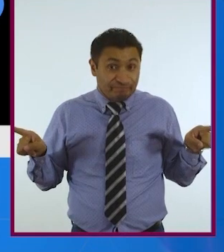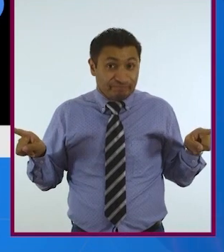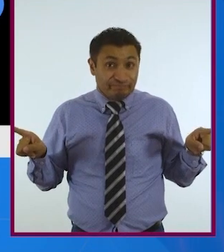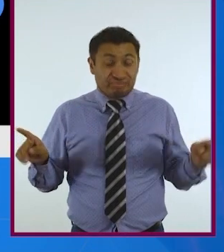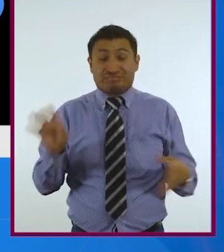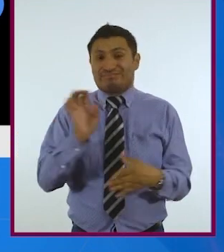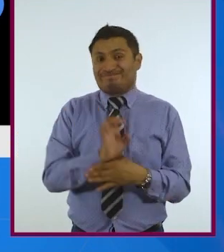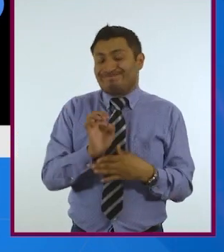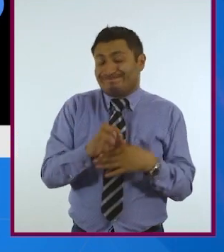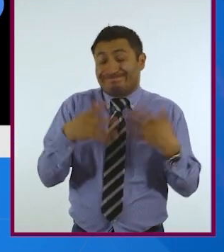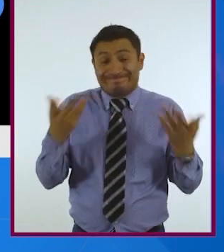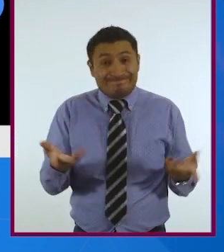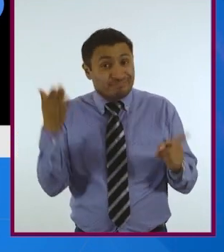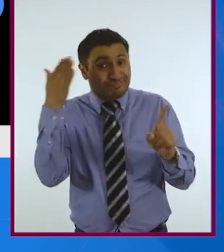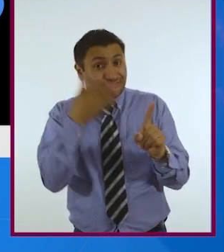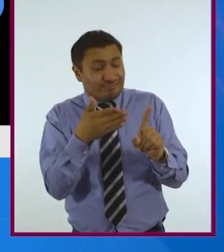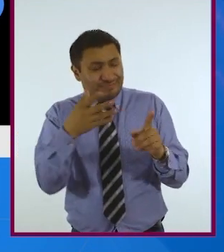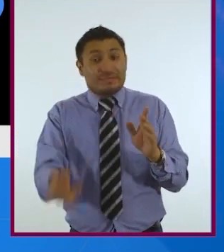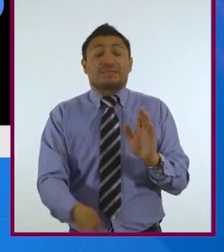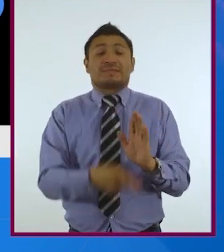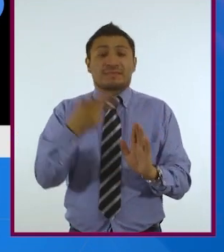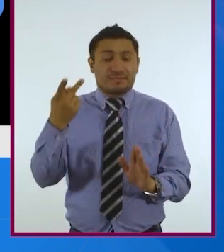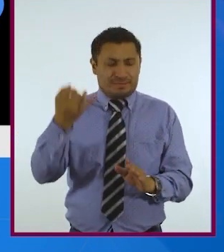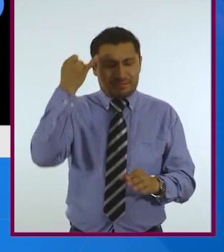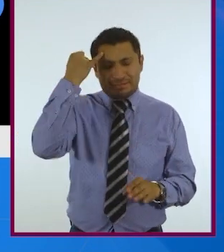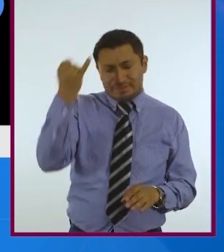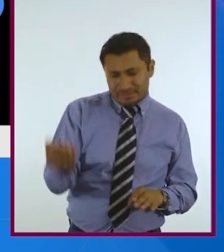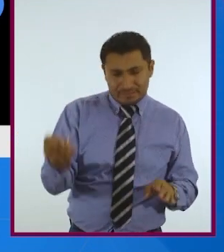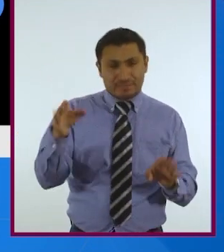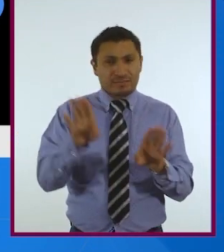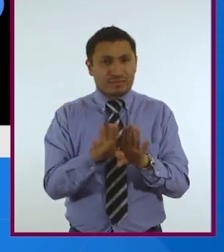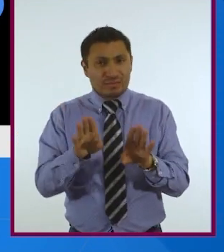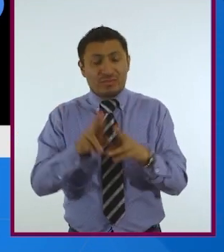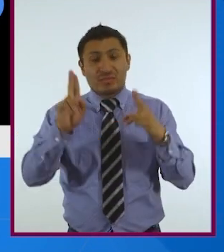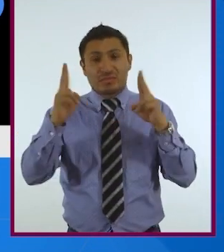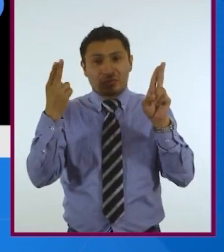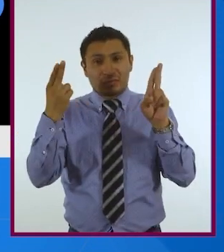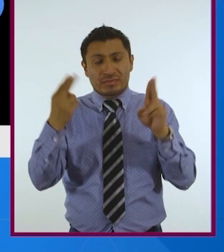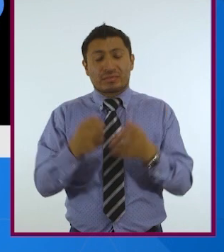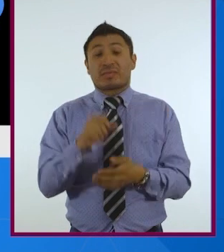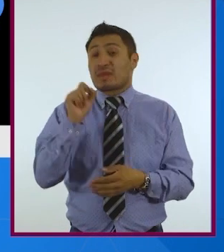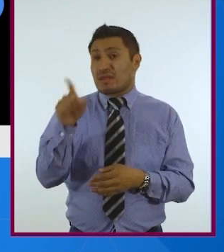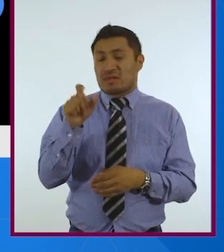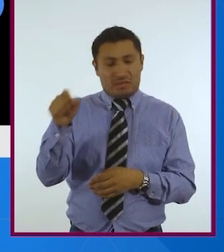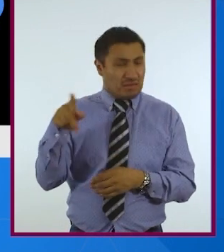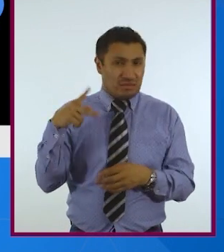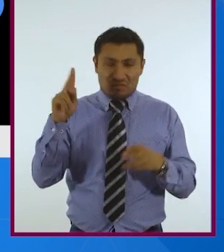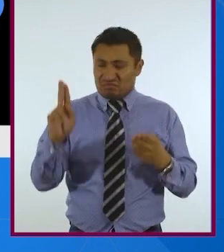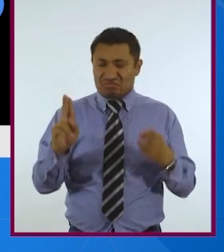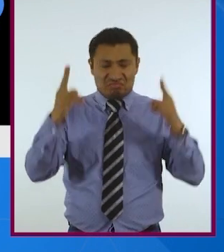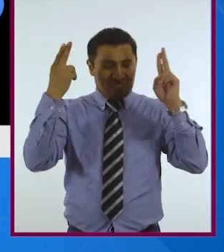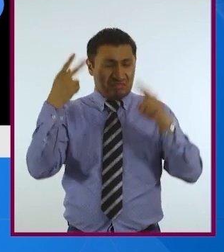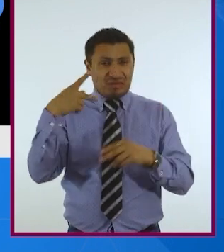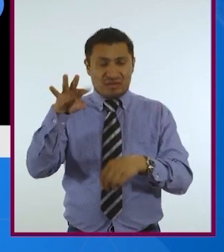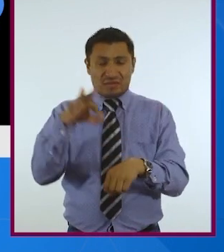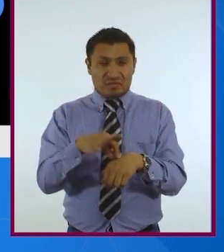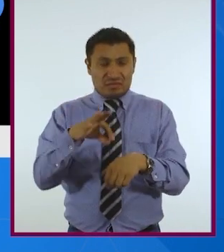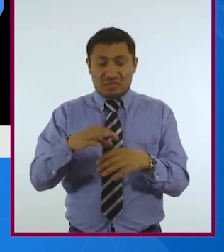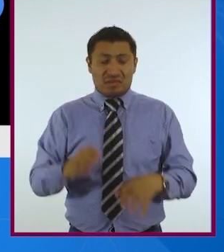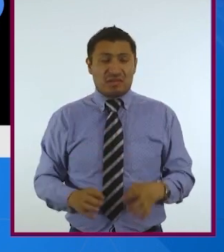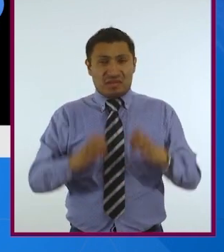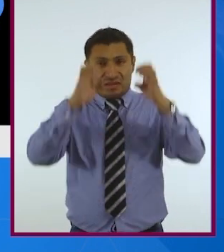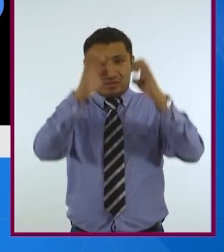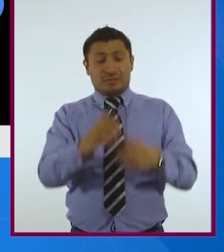Entonces, él retoma este invento de la UNAM, de la misma facultad de medicina,